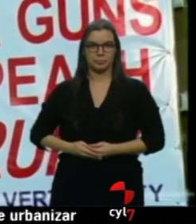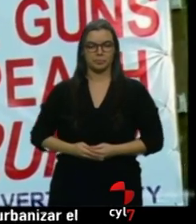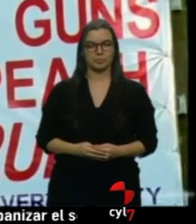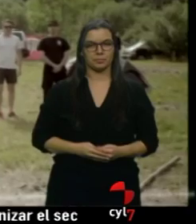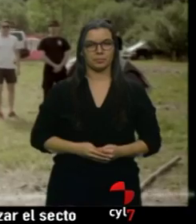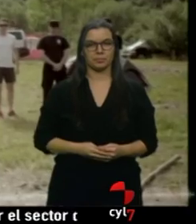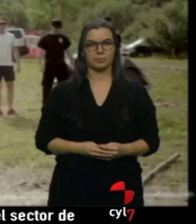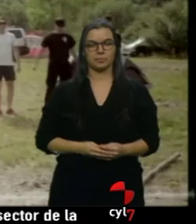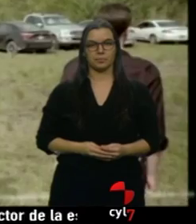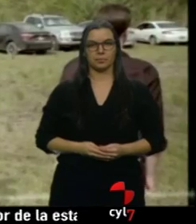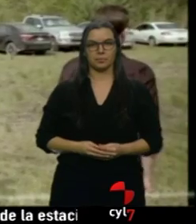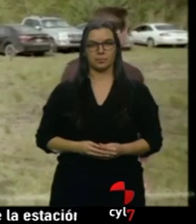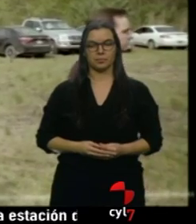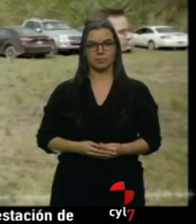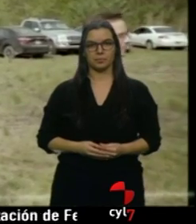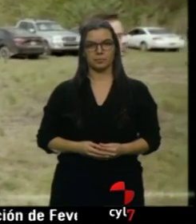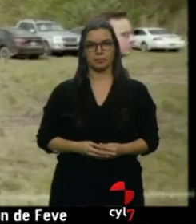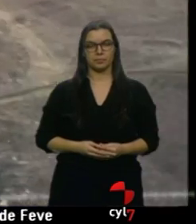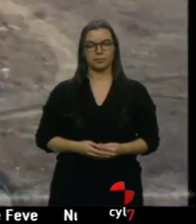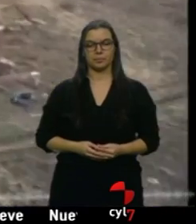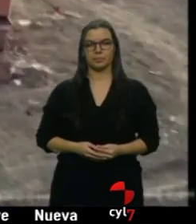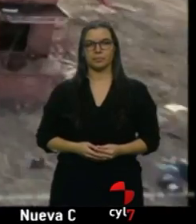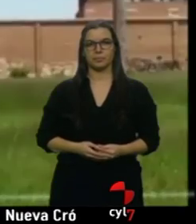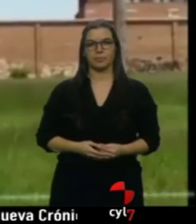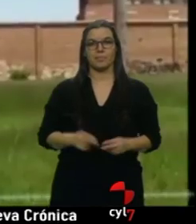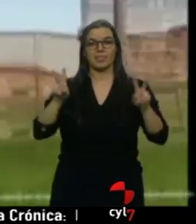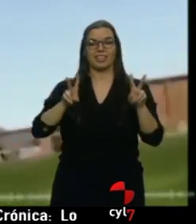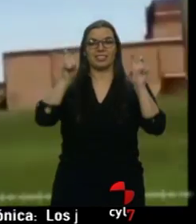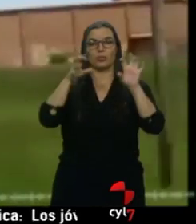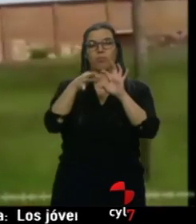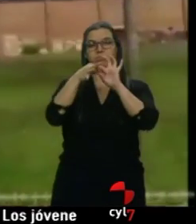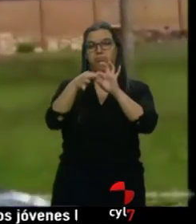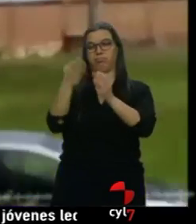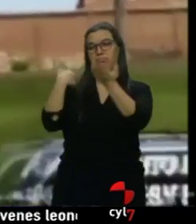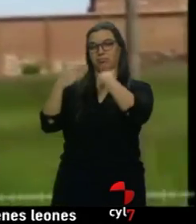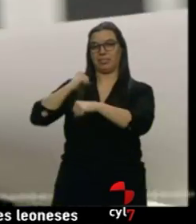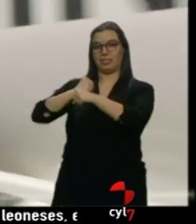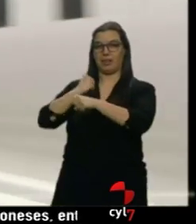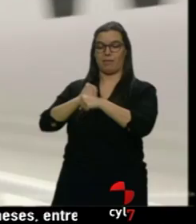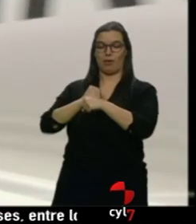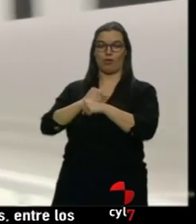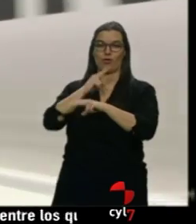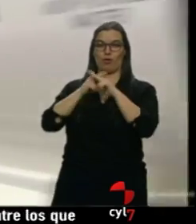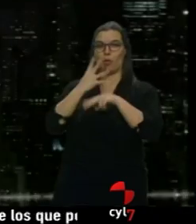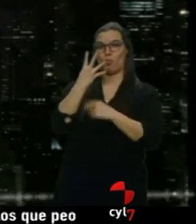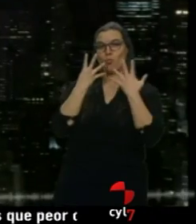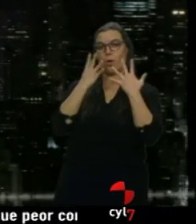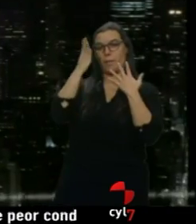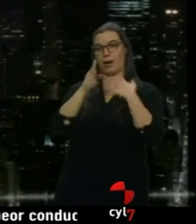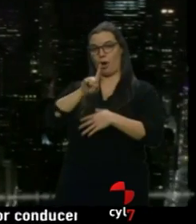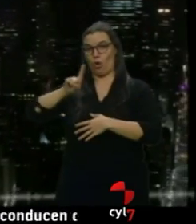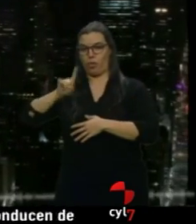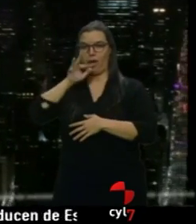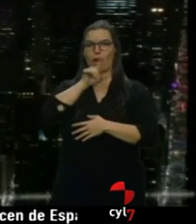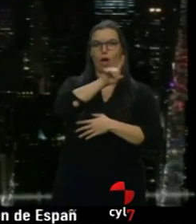habrá un brote de violencia en este país como nunca se ha visto el título hace referencia a otro de sus trabajos Fahrenheit 9-11 por el que recibió numerosos